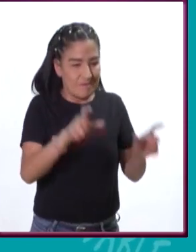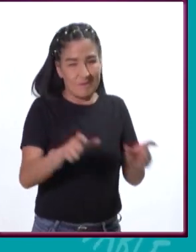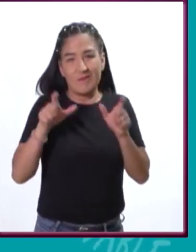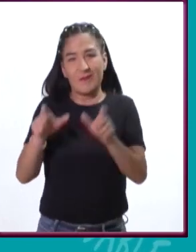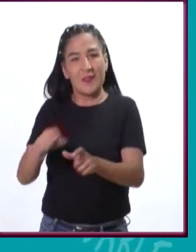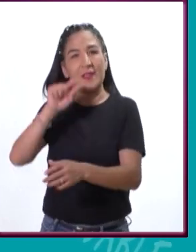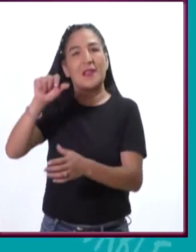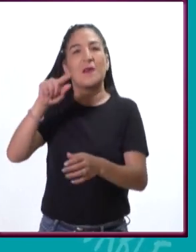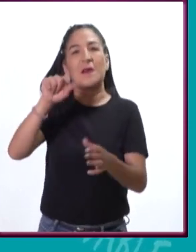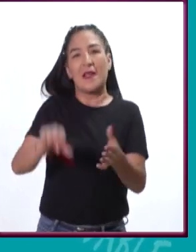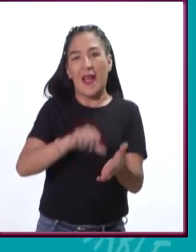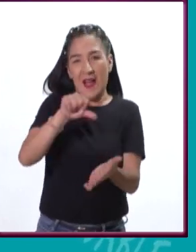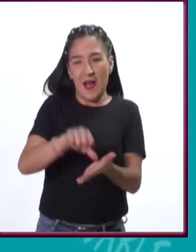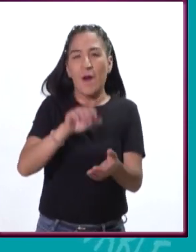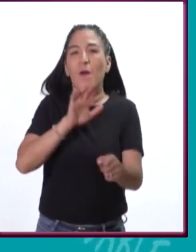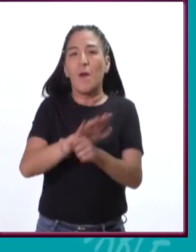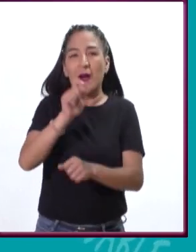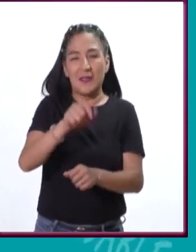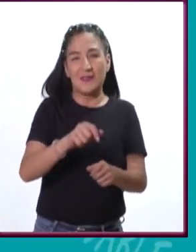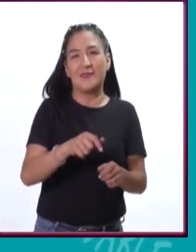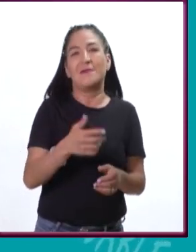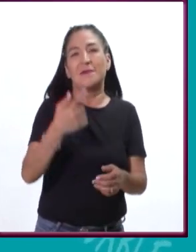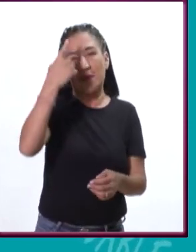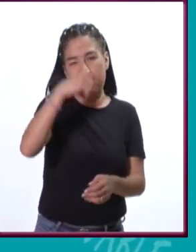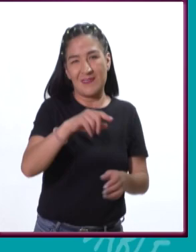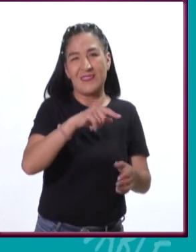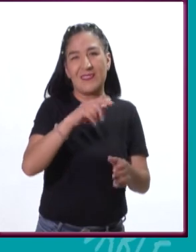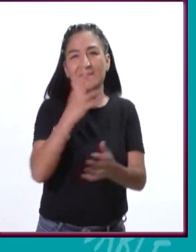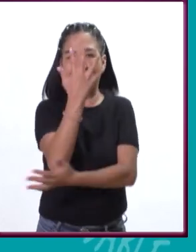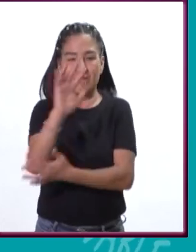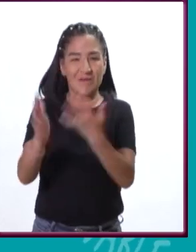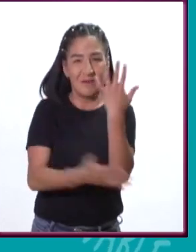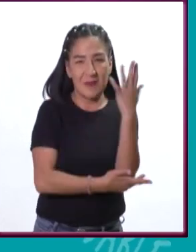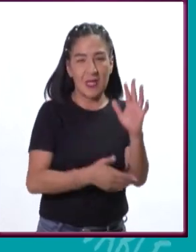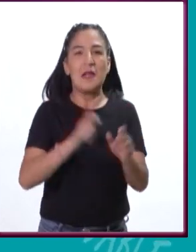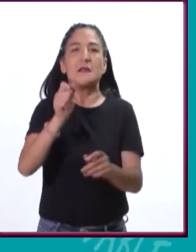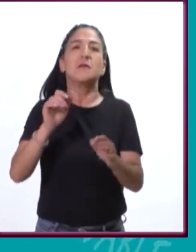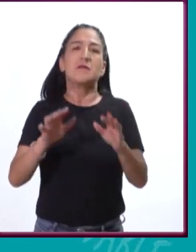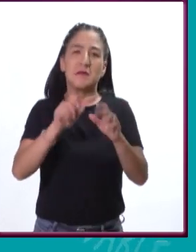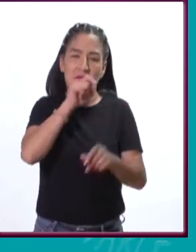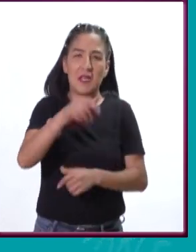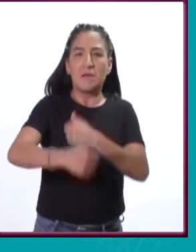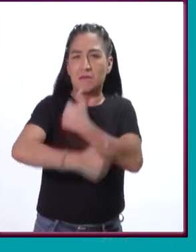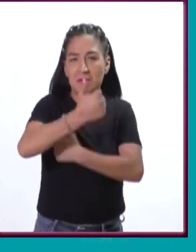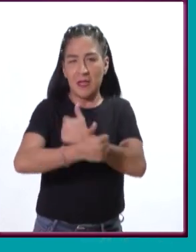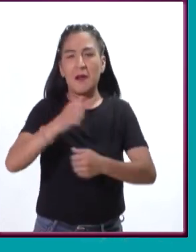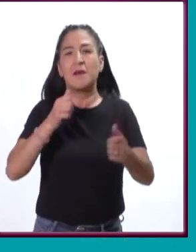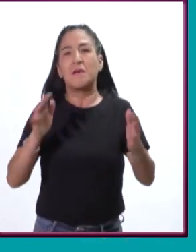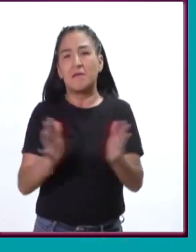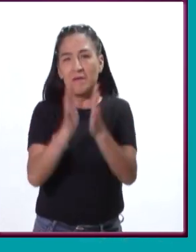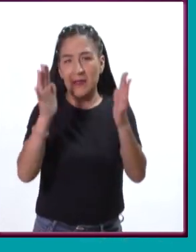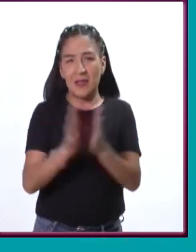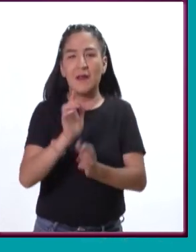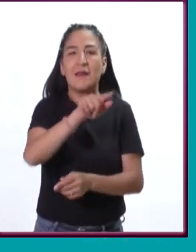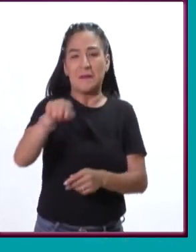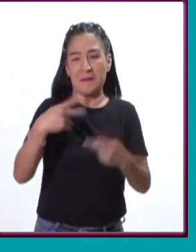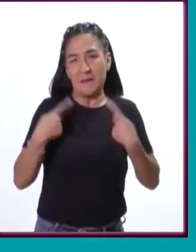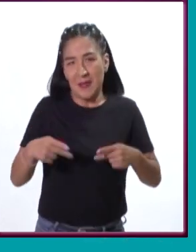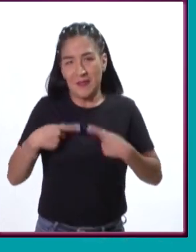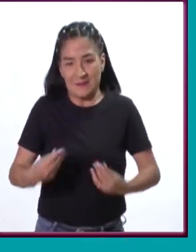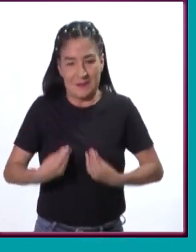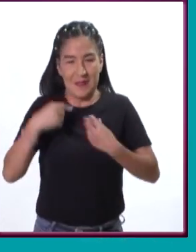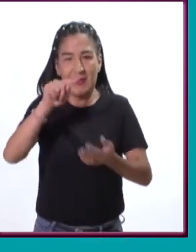esfuerzo que el gobierno mexicano en el pasado ha hecho para marcar áreas naturales protegidas,